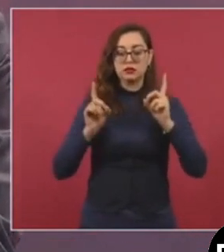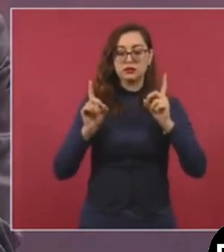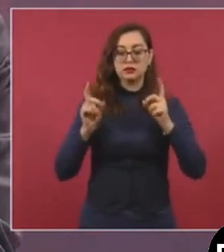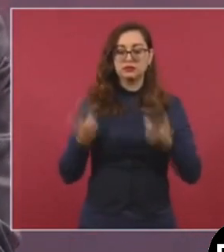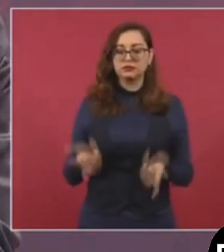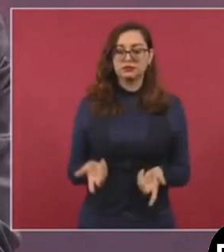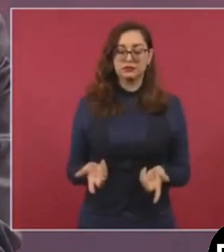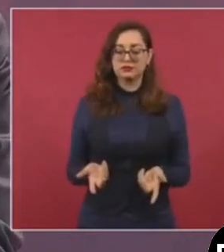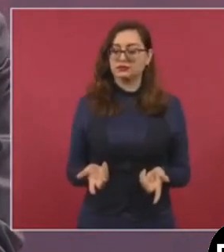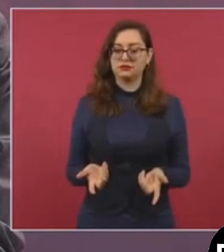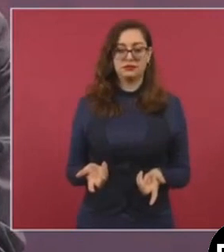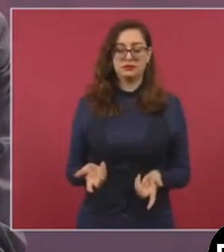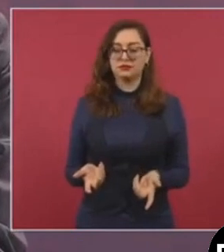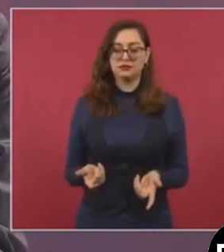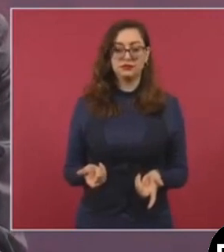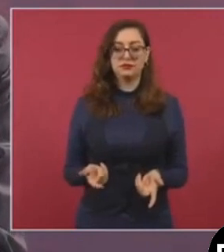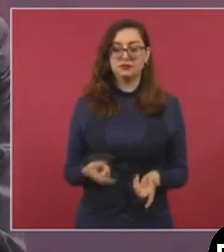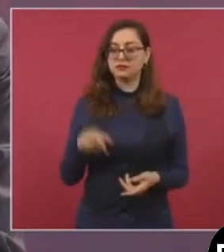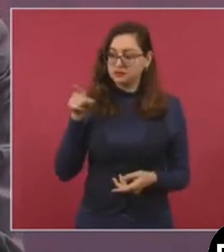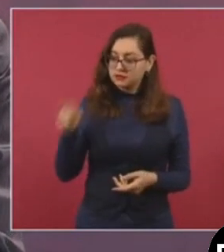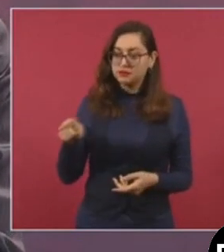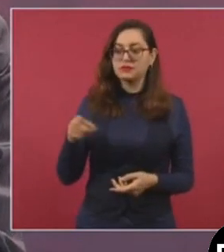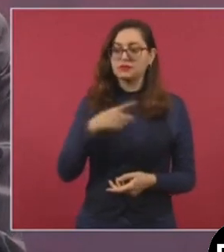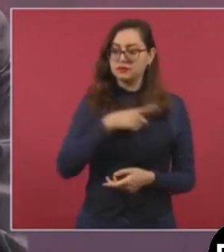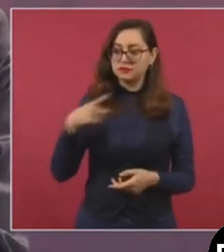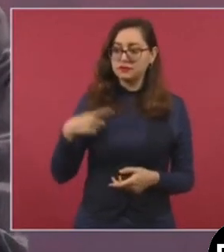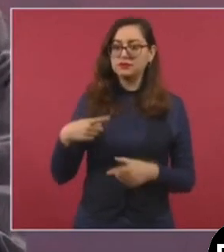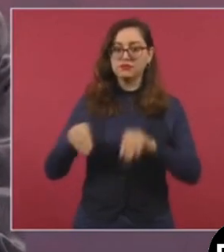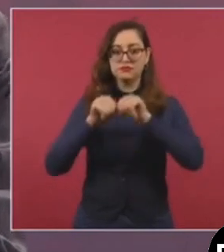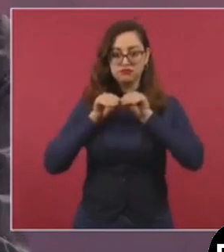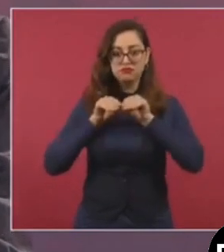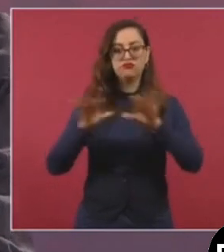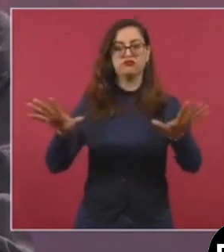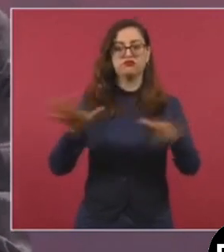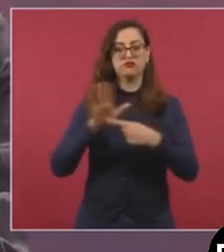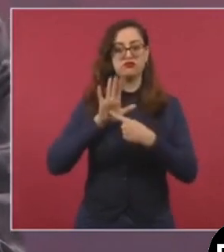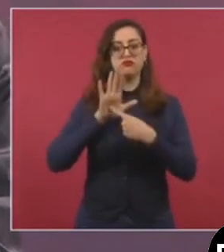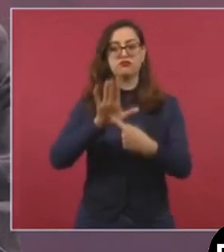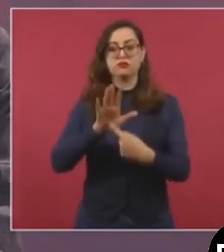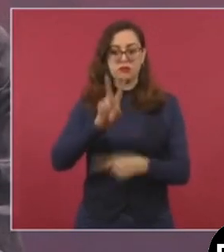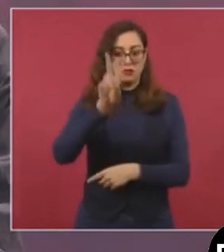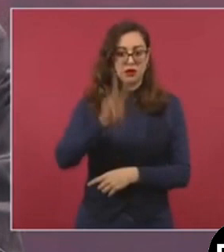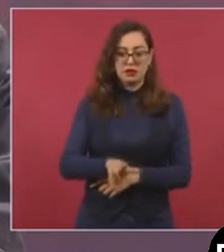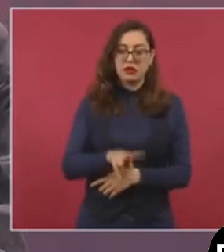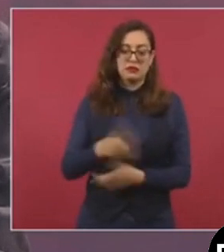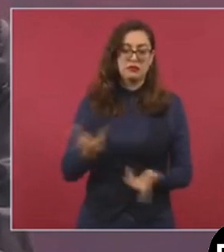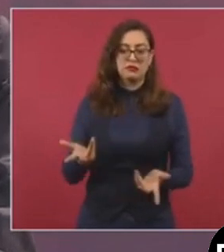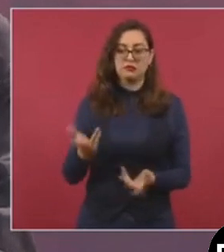que nosotros tenemos diferencias con